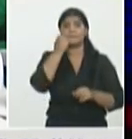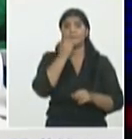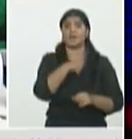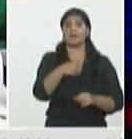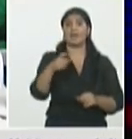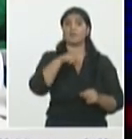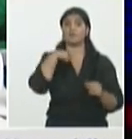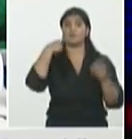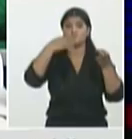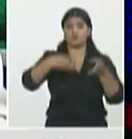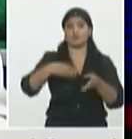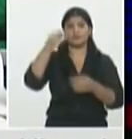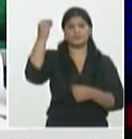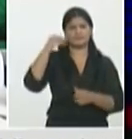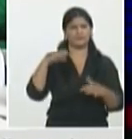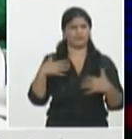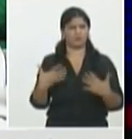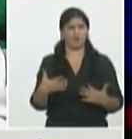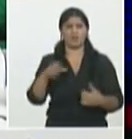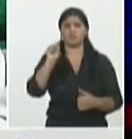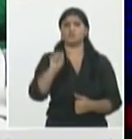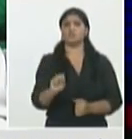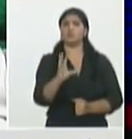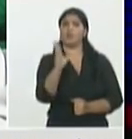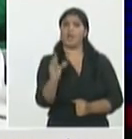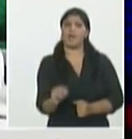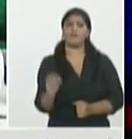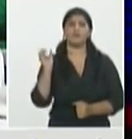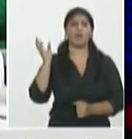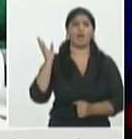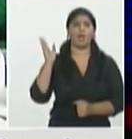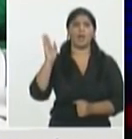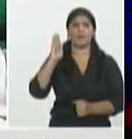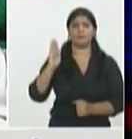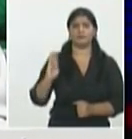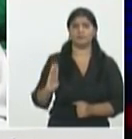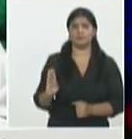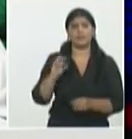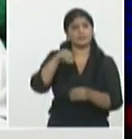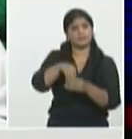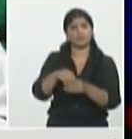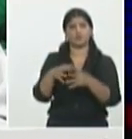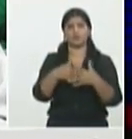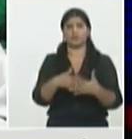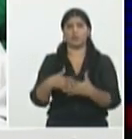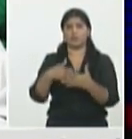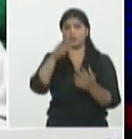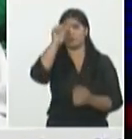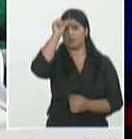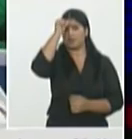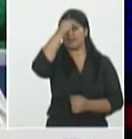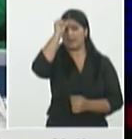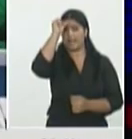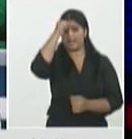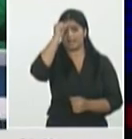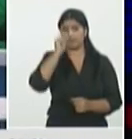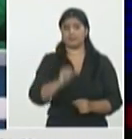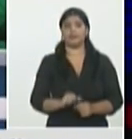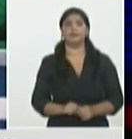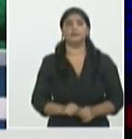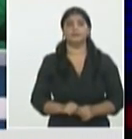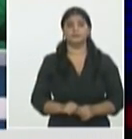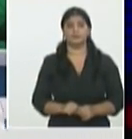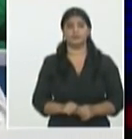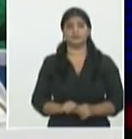Sudáfrica Brasil California de los Estados Unidos India se habla de una Gran Bretaña ahora se está